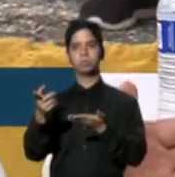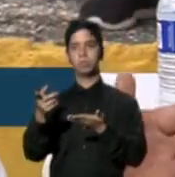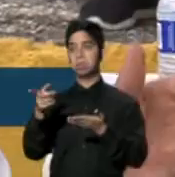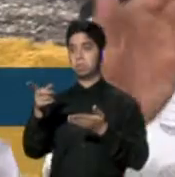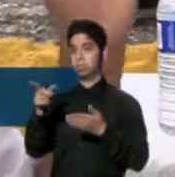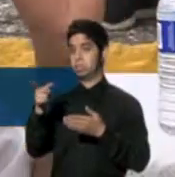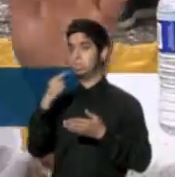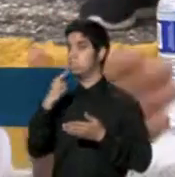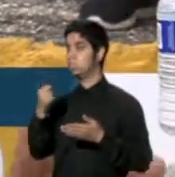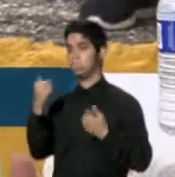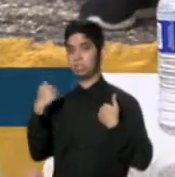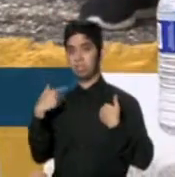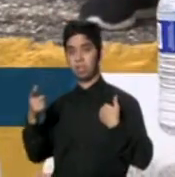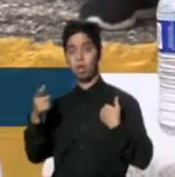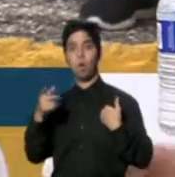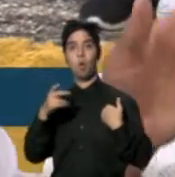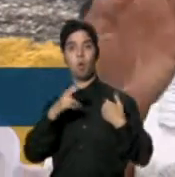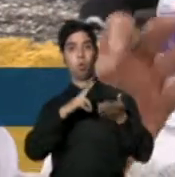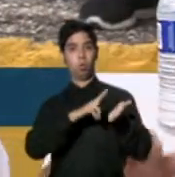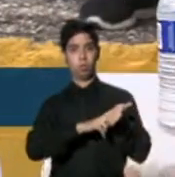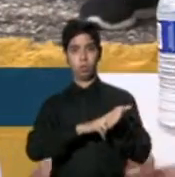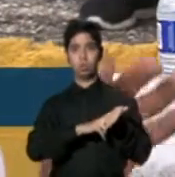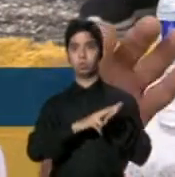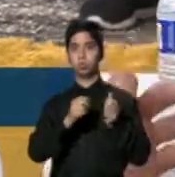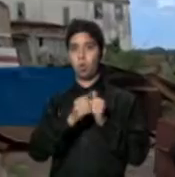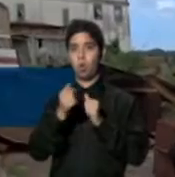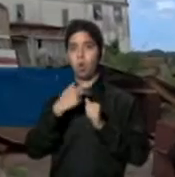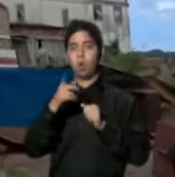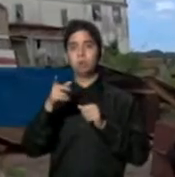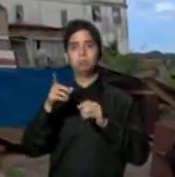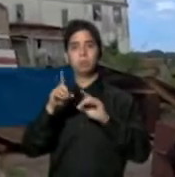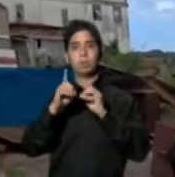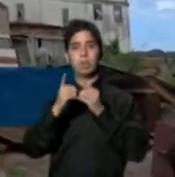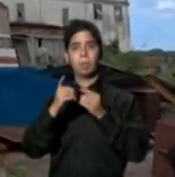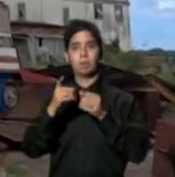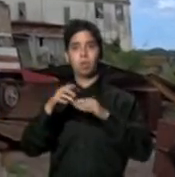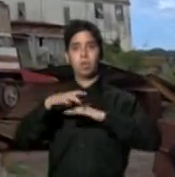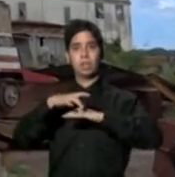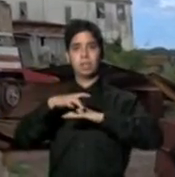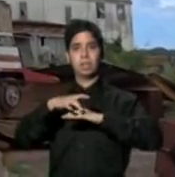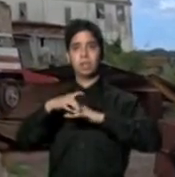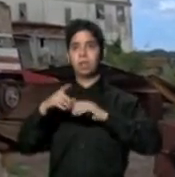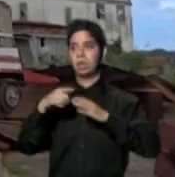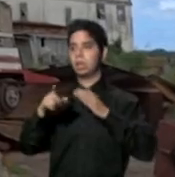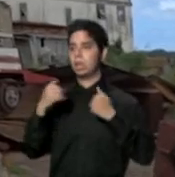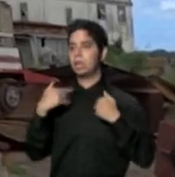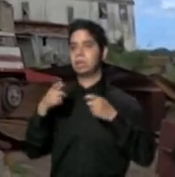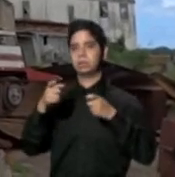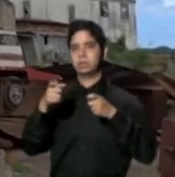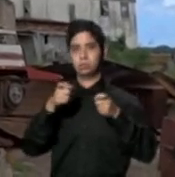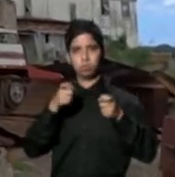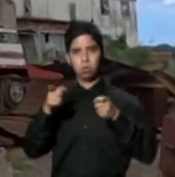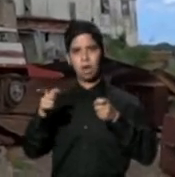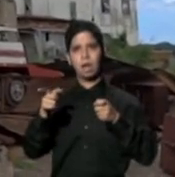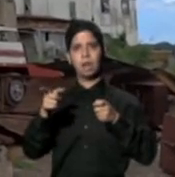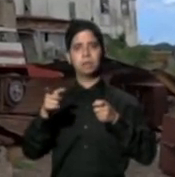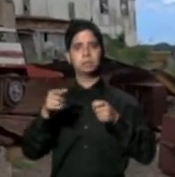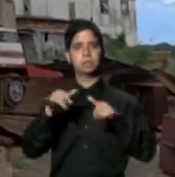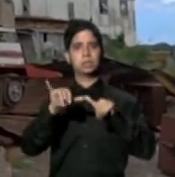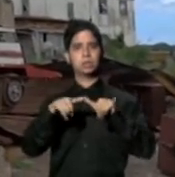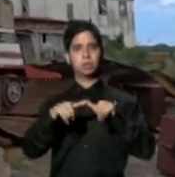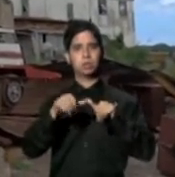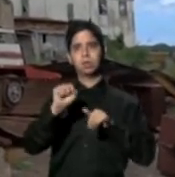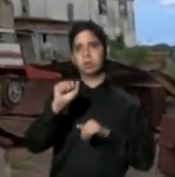contrato con la autoridad de tierra que dirige el arquitecto Samuel Ramírez, pero es algo